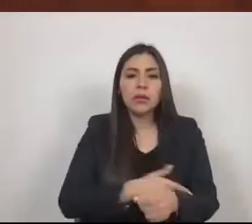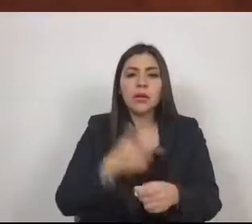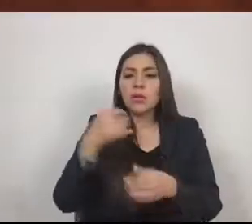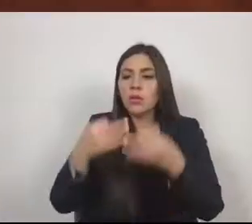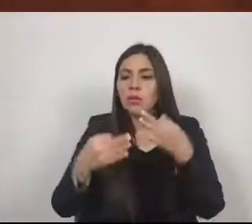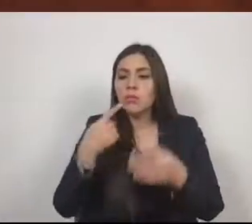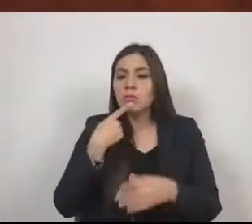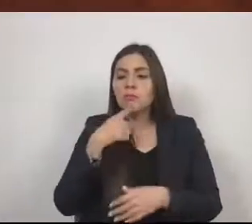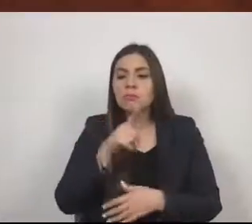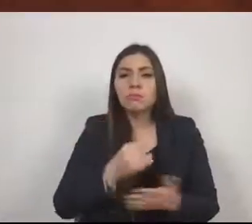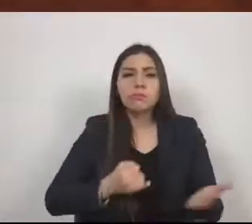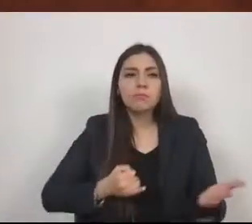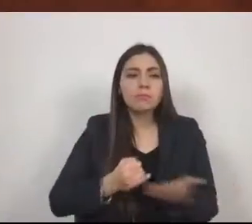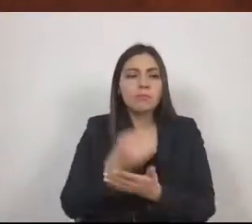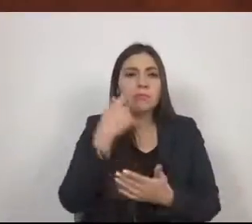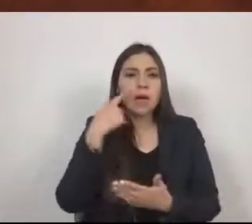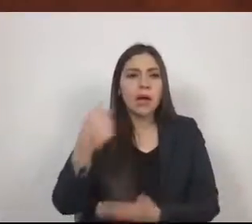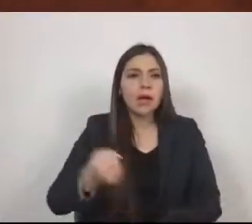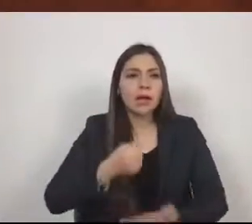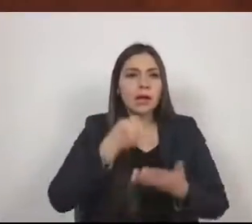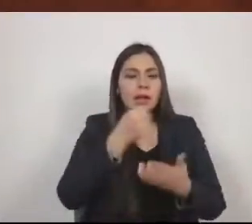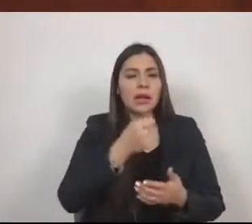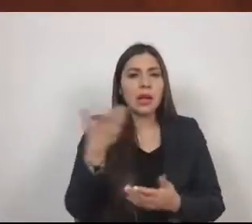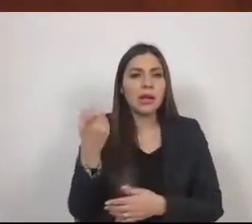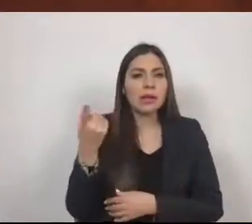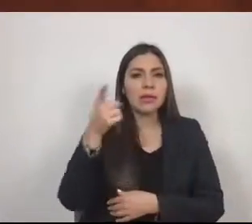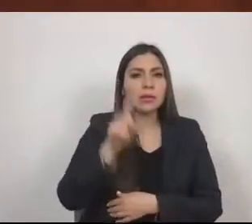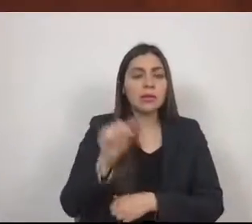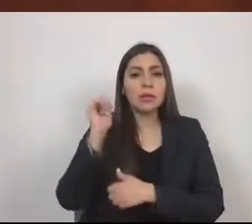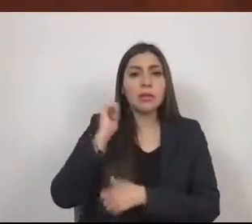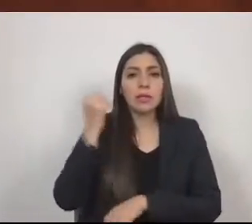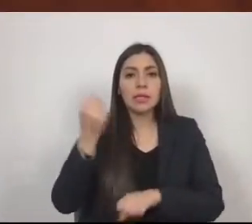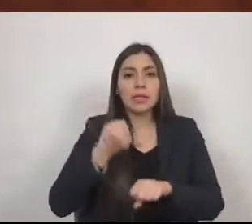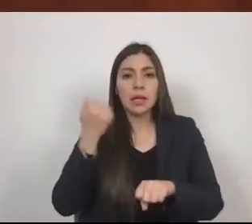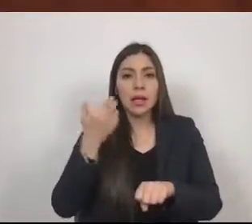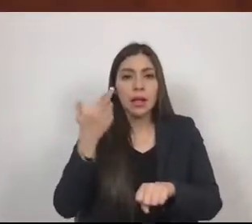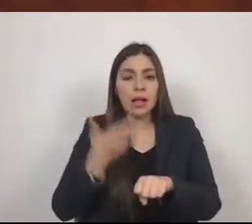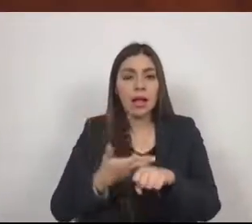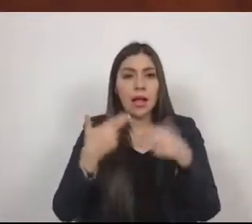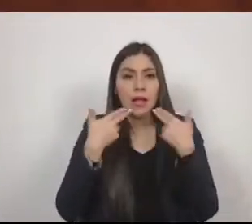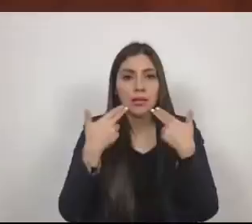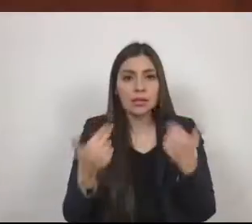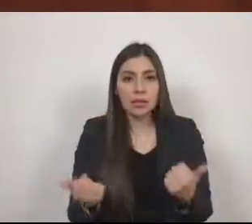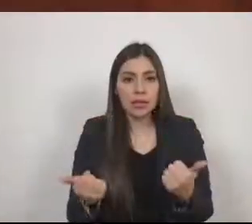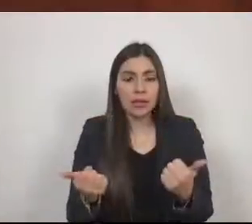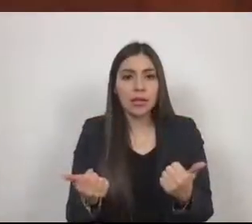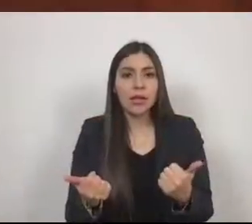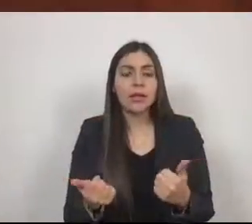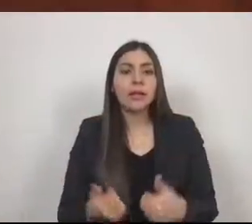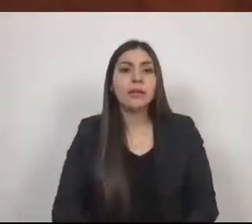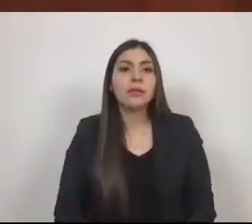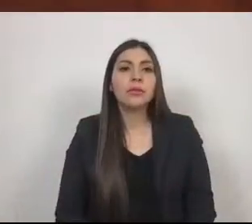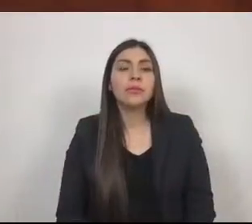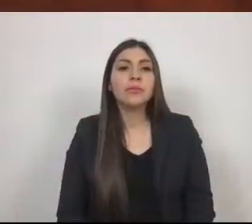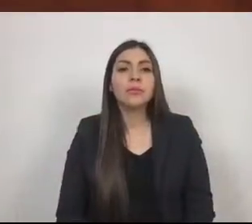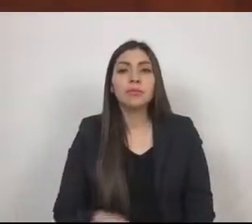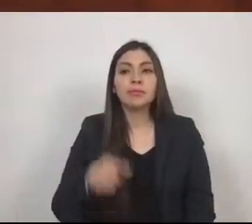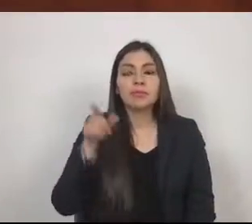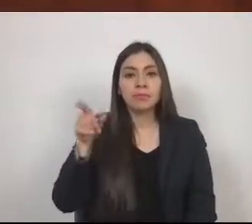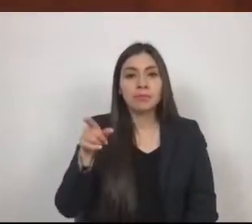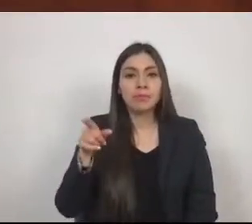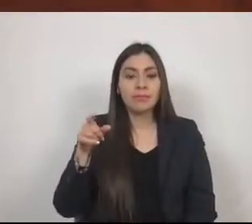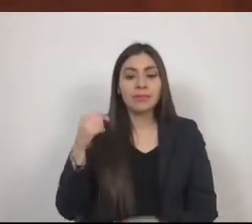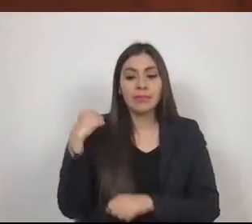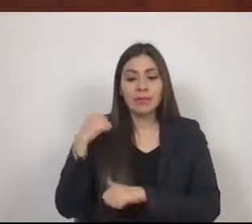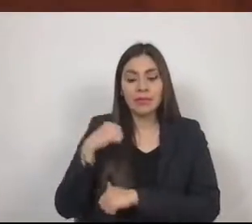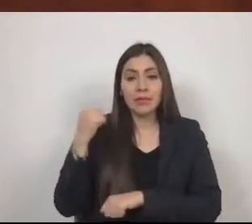para tales efectos la Secretaría de Hacienda y Crédito Público, para lo cual esta dependencia debería